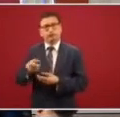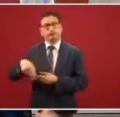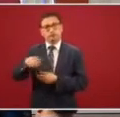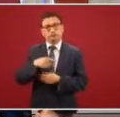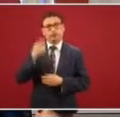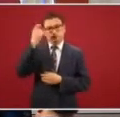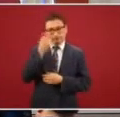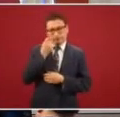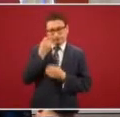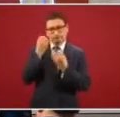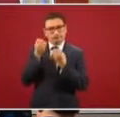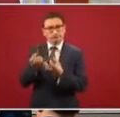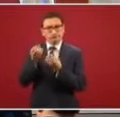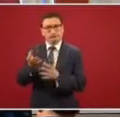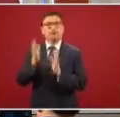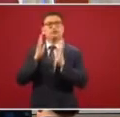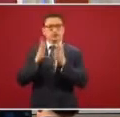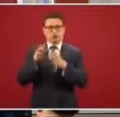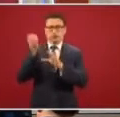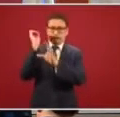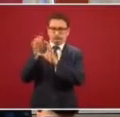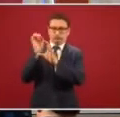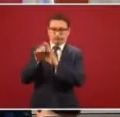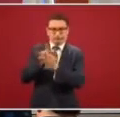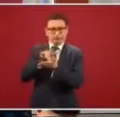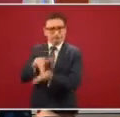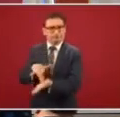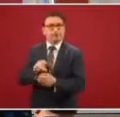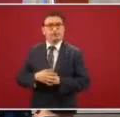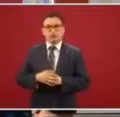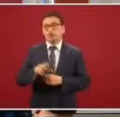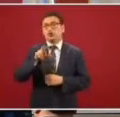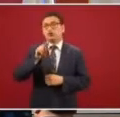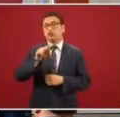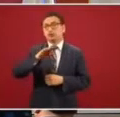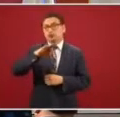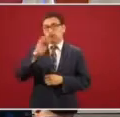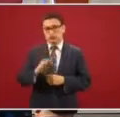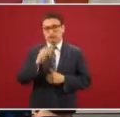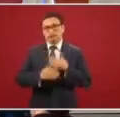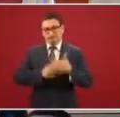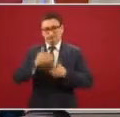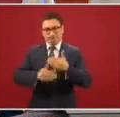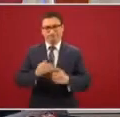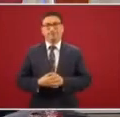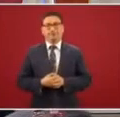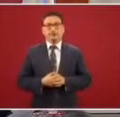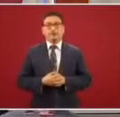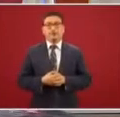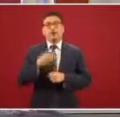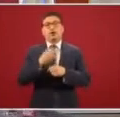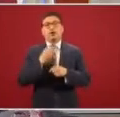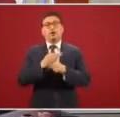pensión y ya les llega su apoyo. Estamos en un 80 por ciento del avance. Y aquí tenemos un